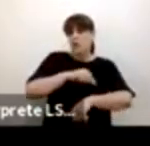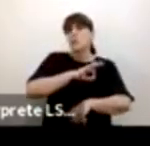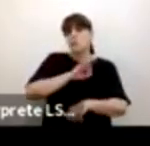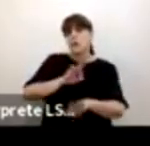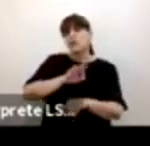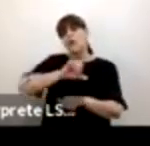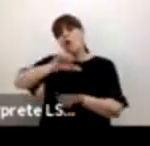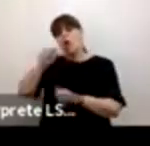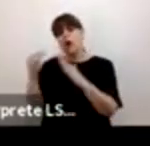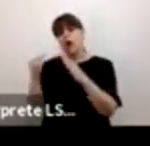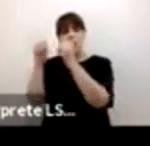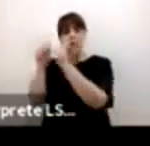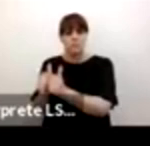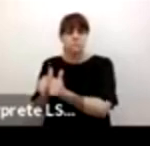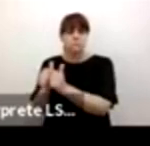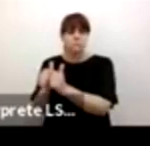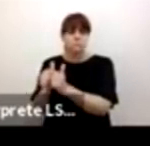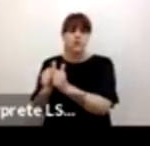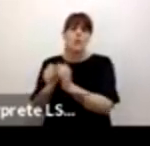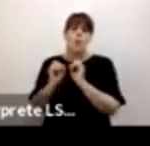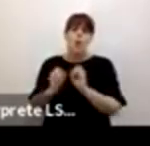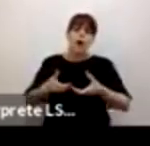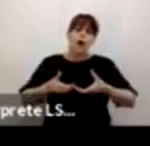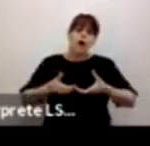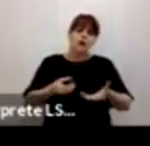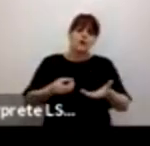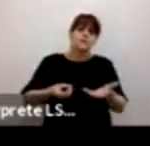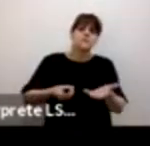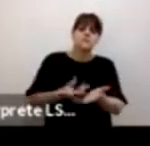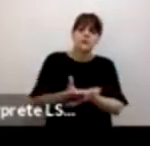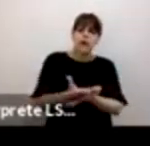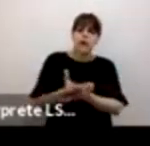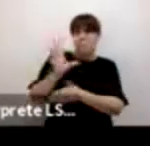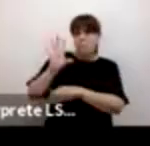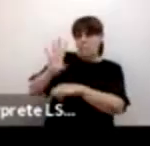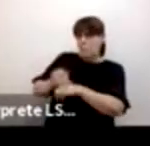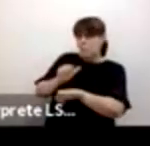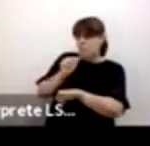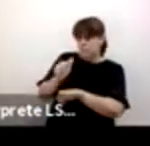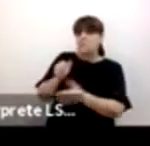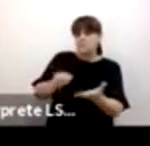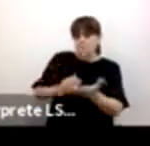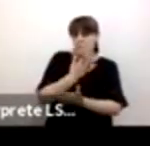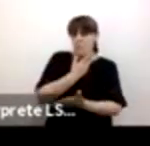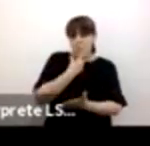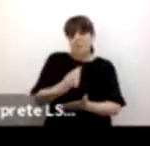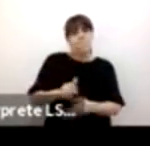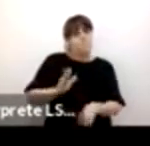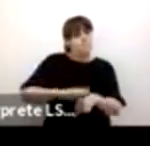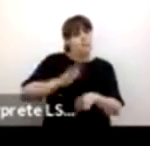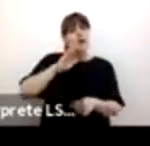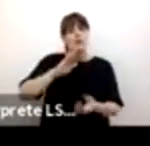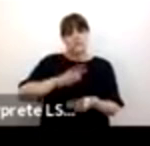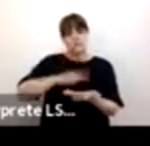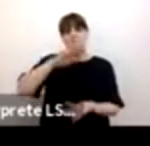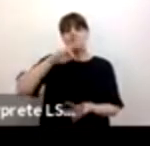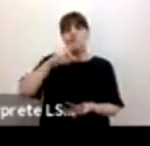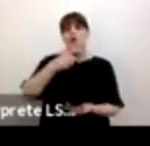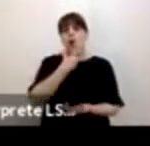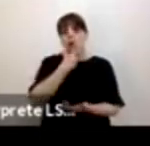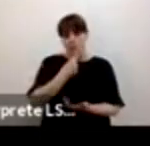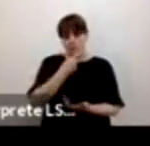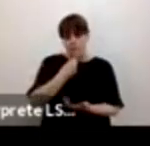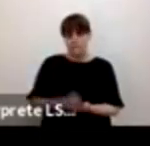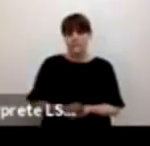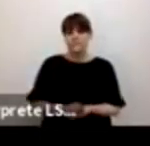34% y salir a la calle sin autorización de un adulto una minoría que no rebasa el 4% en cada una de ellas de